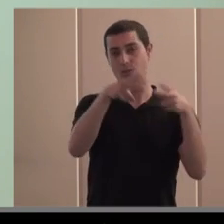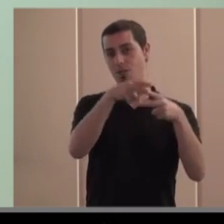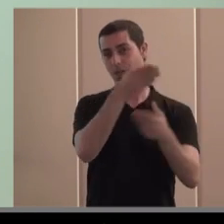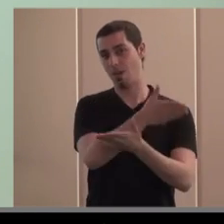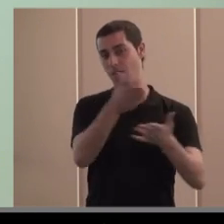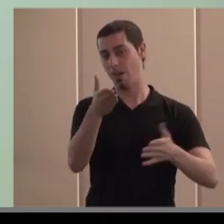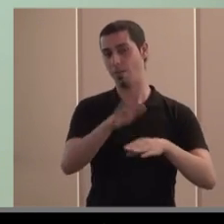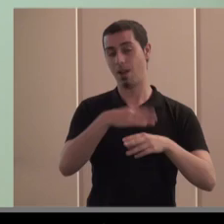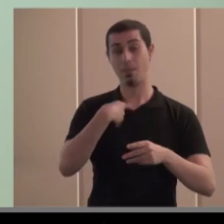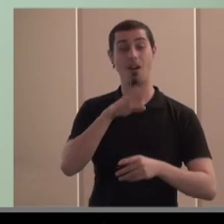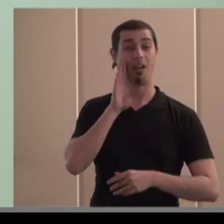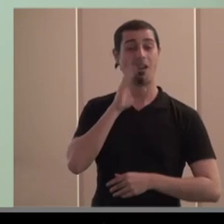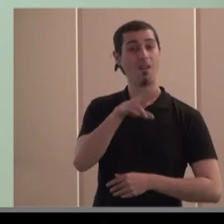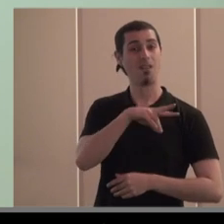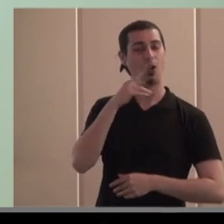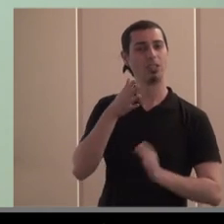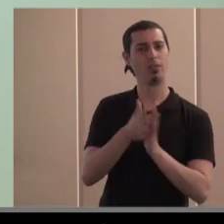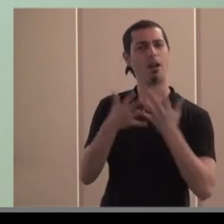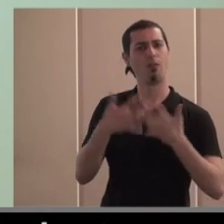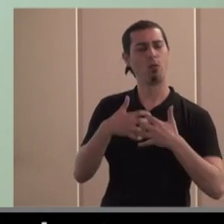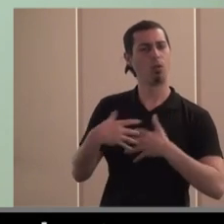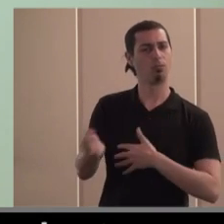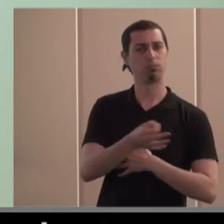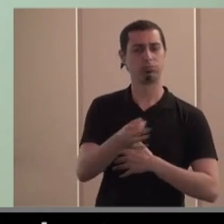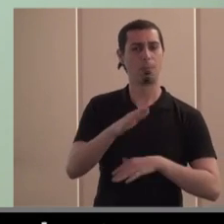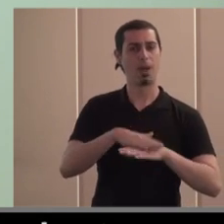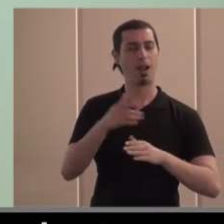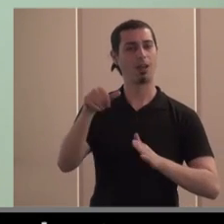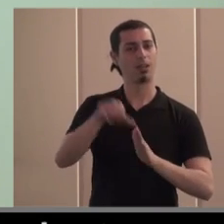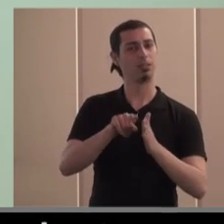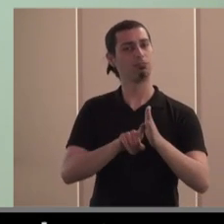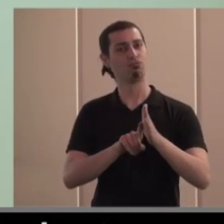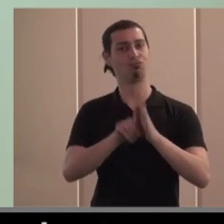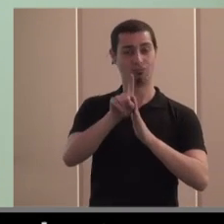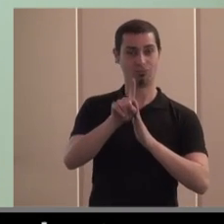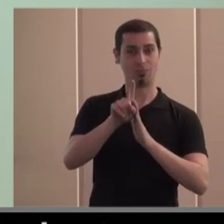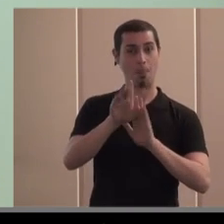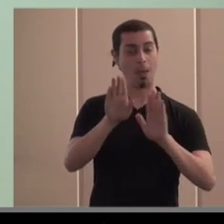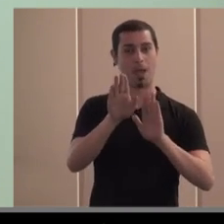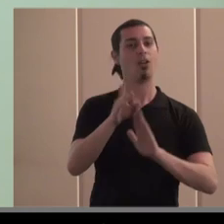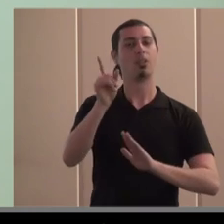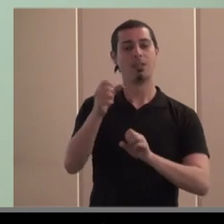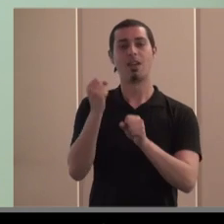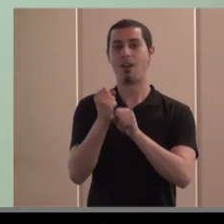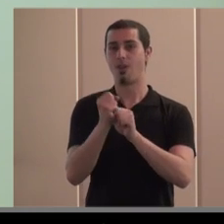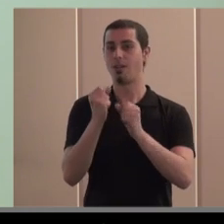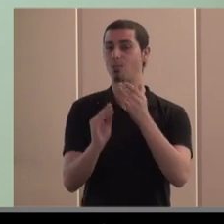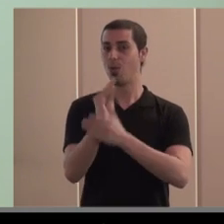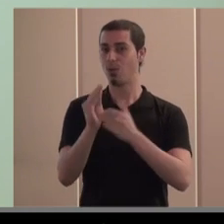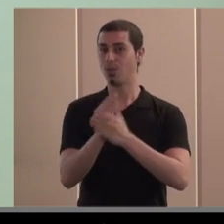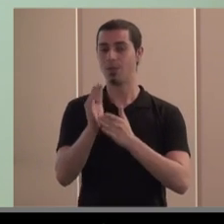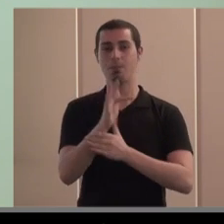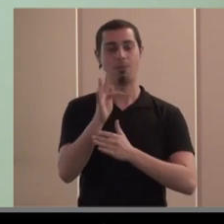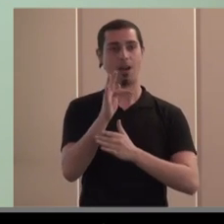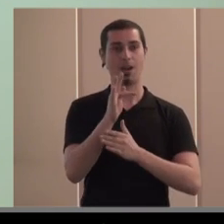estos valores sean el motor que nos pueda no sólo sacar de esta crisis sino hacer que los trabajos productivos y los trabajos